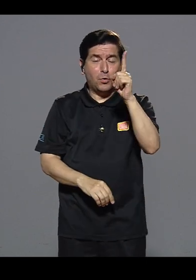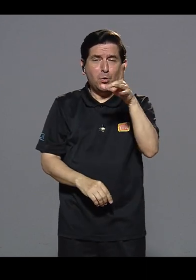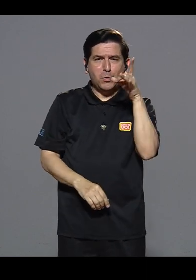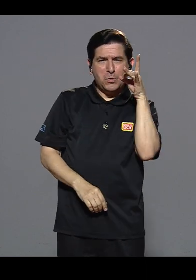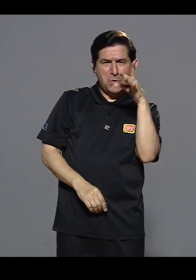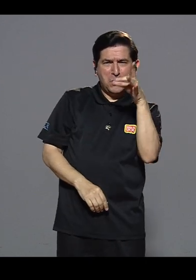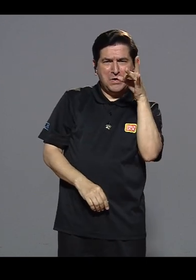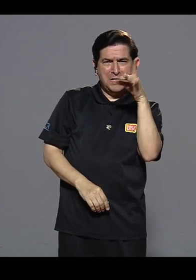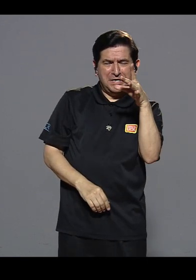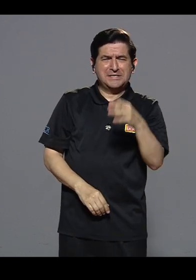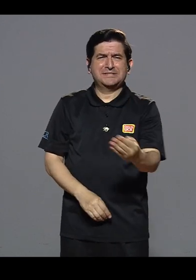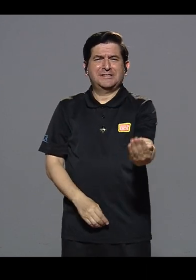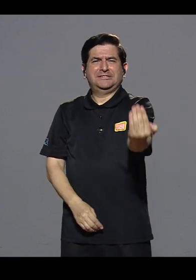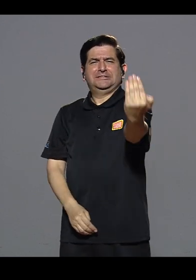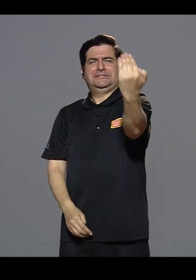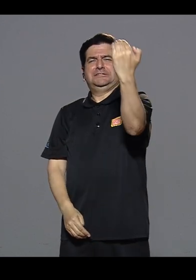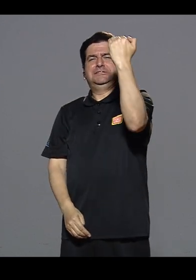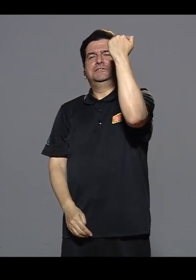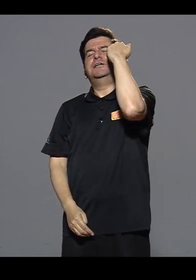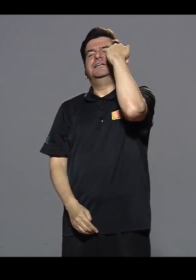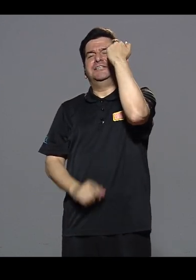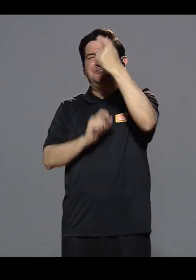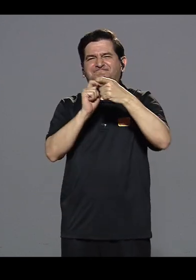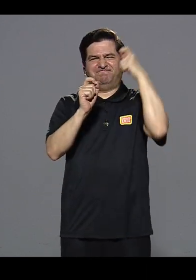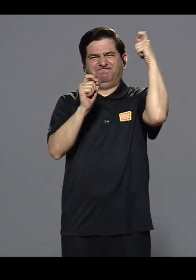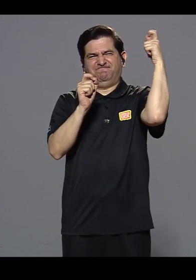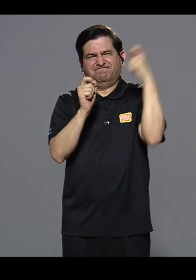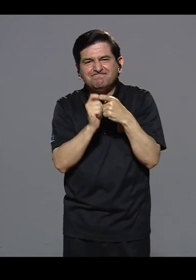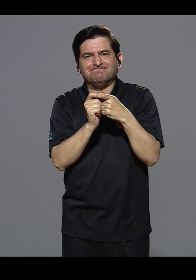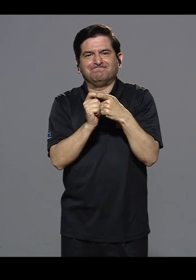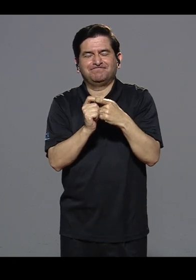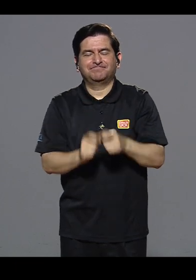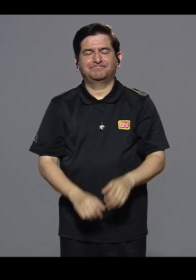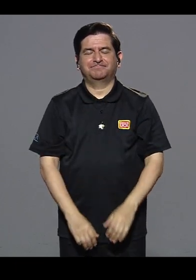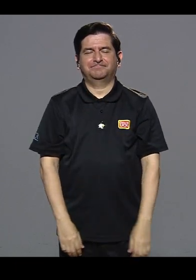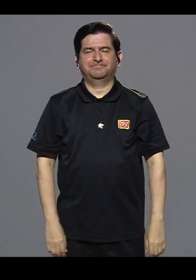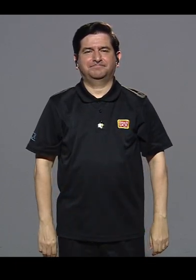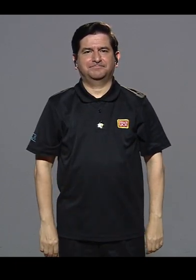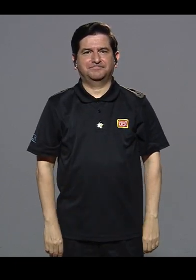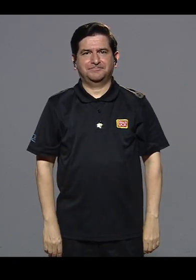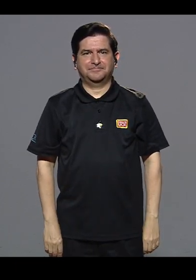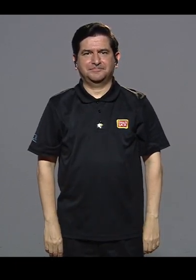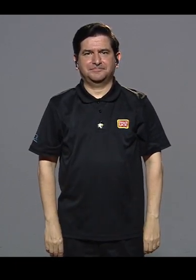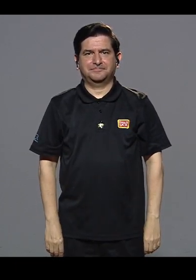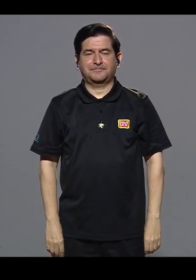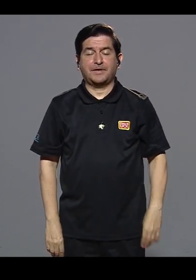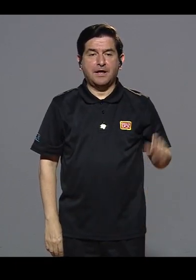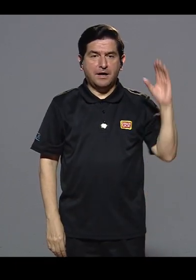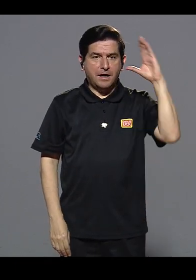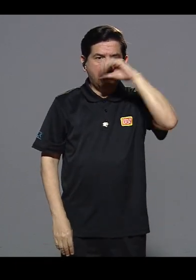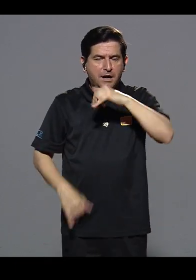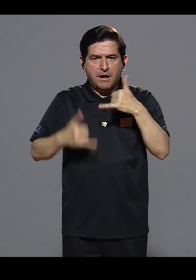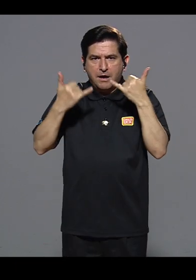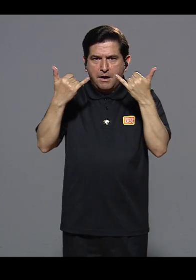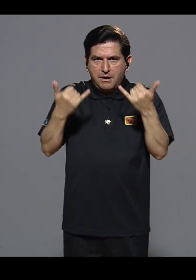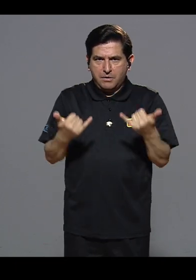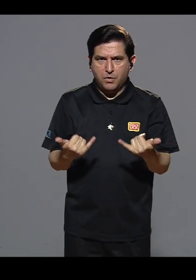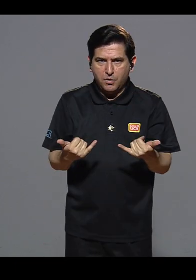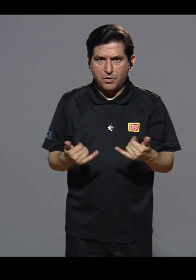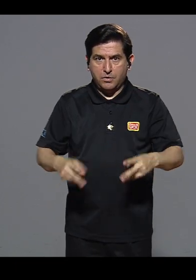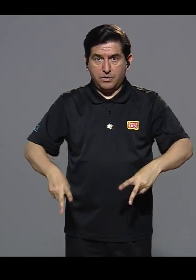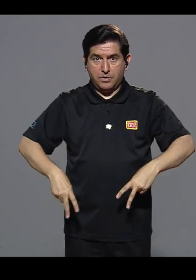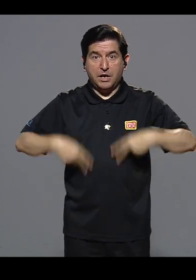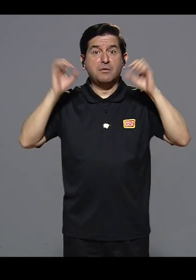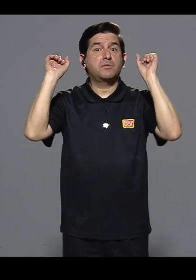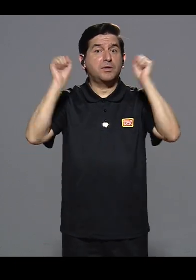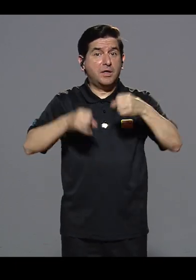explotaron. Y uno de los vidrios cayó precisamente así, en su ojo, así directo. Se ha dado